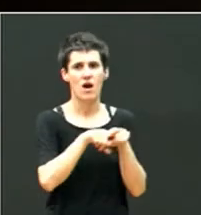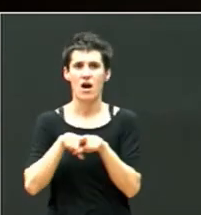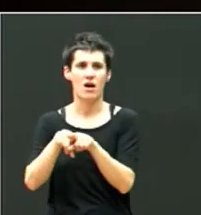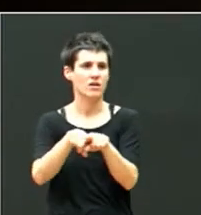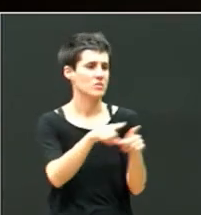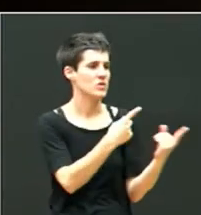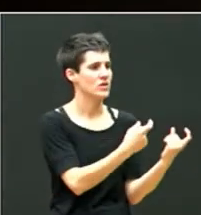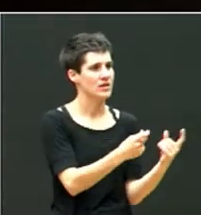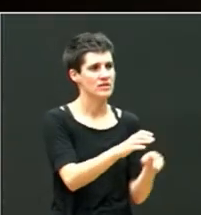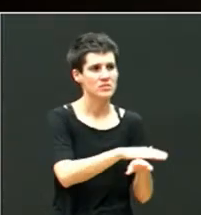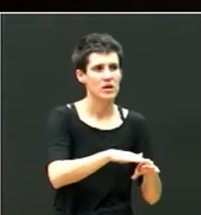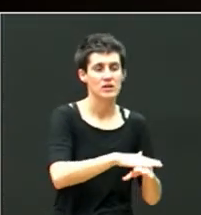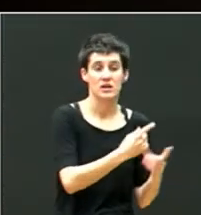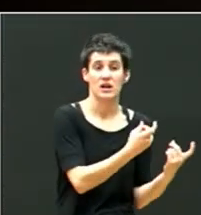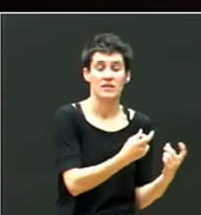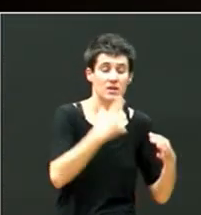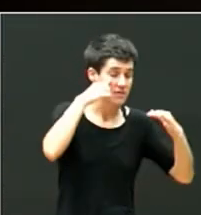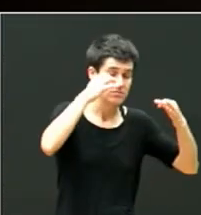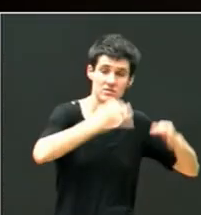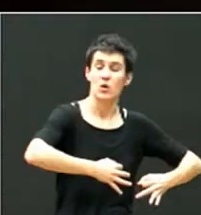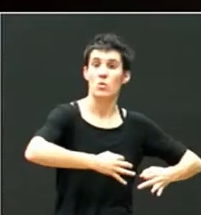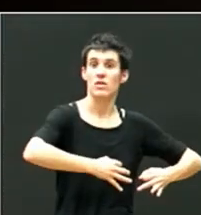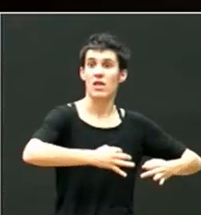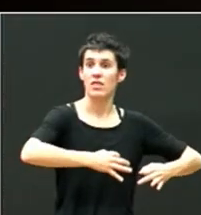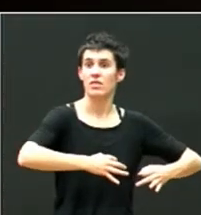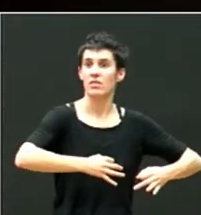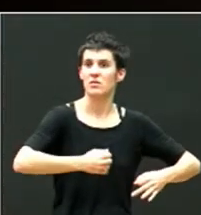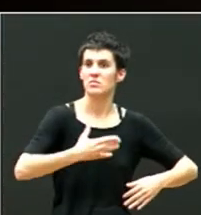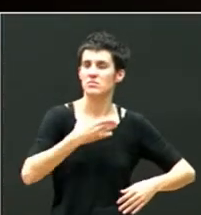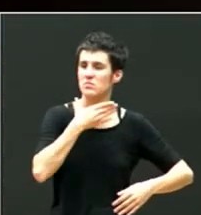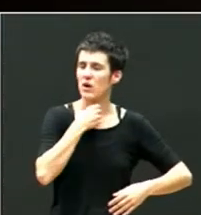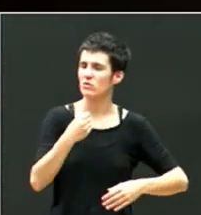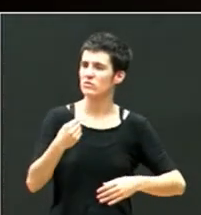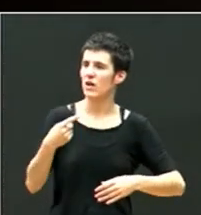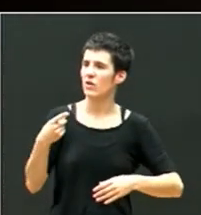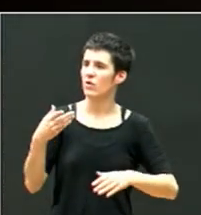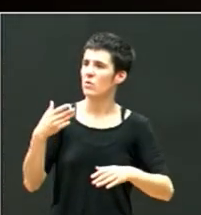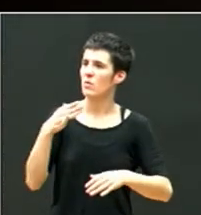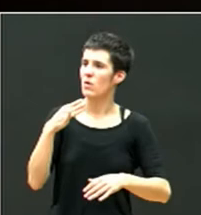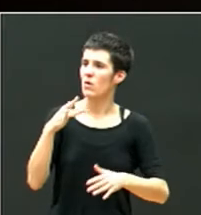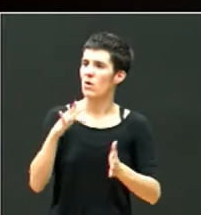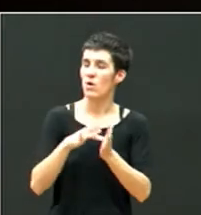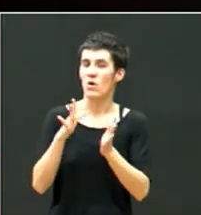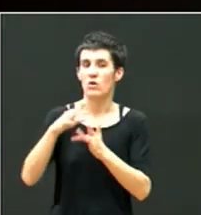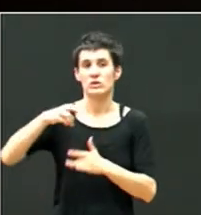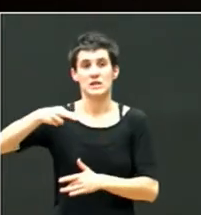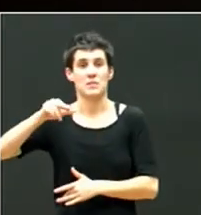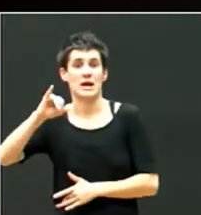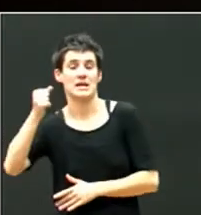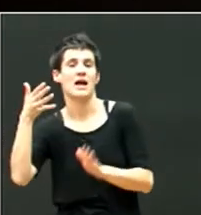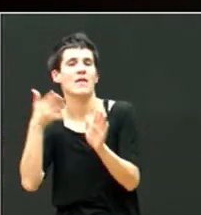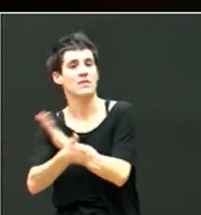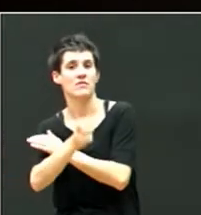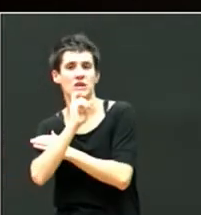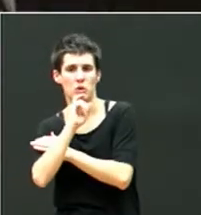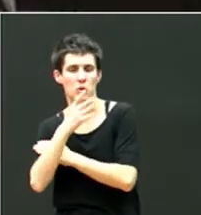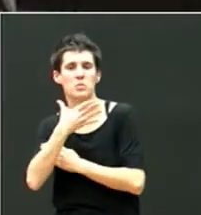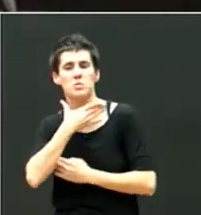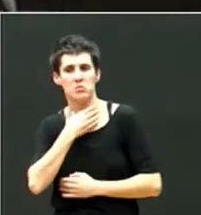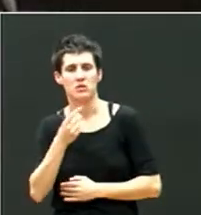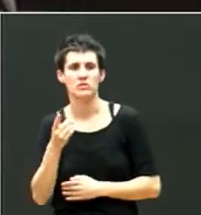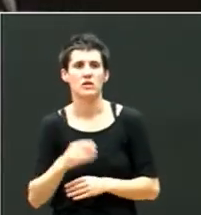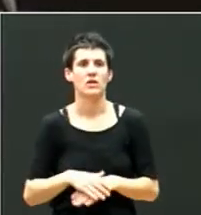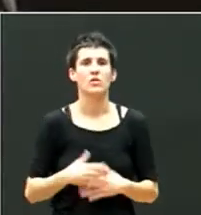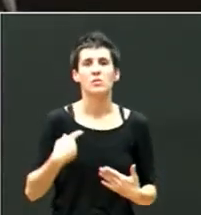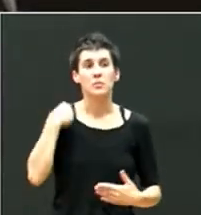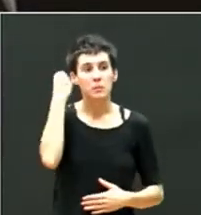de esa necesidad de seguridad que me ha gustado mucho como la ha definido José María, ¿no? Creo que el respeto por el niño